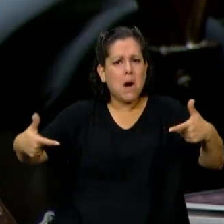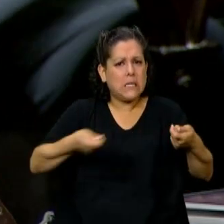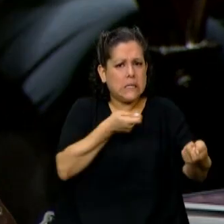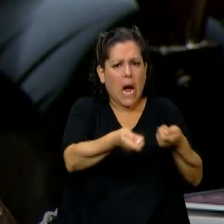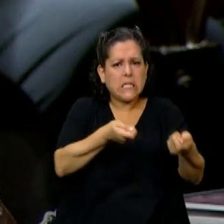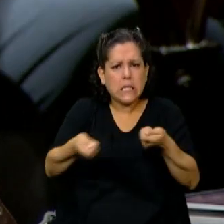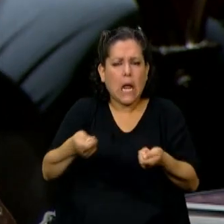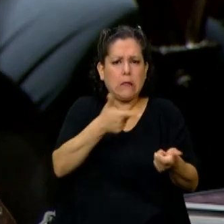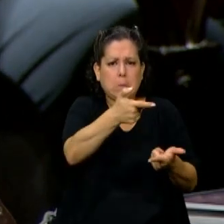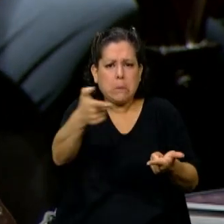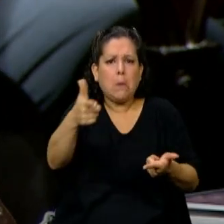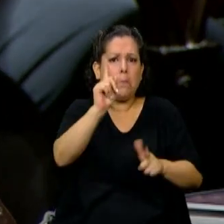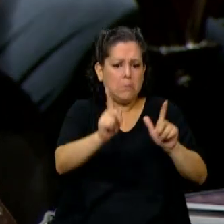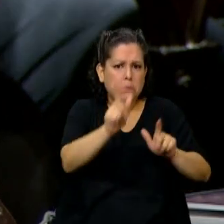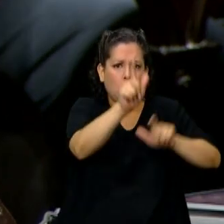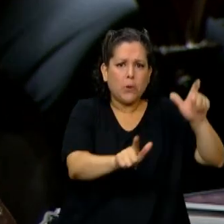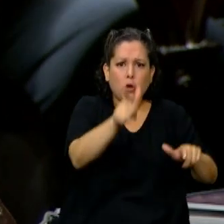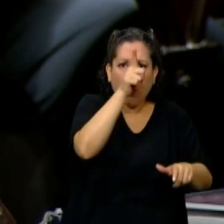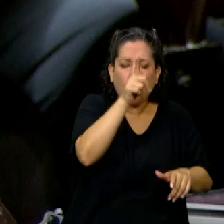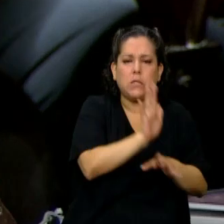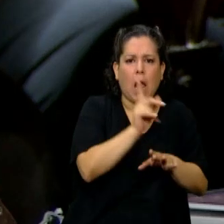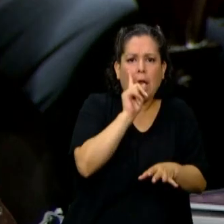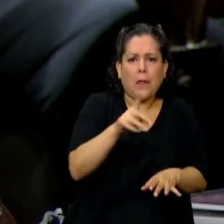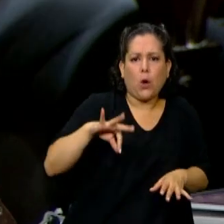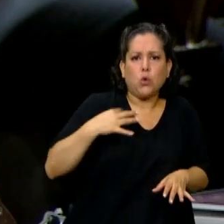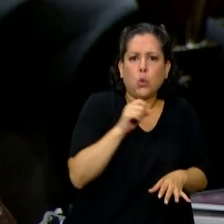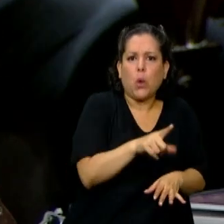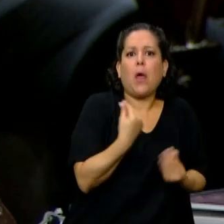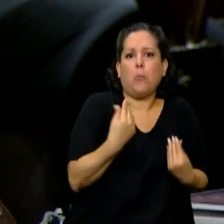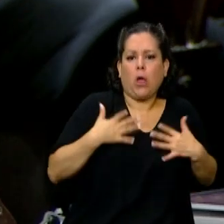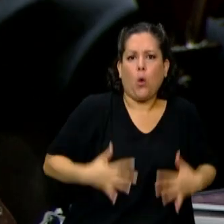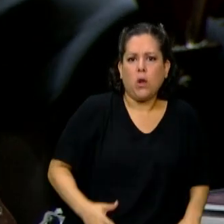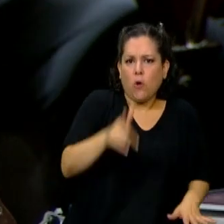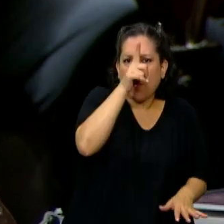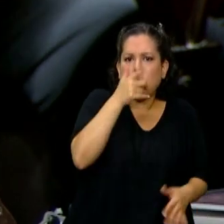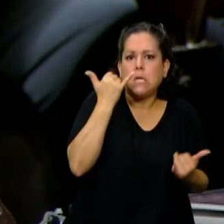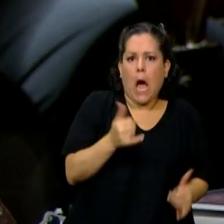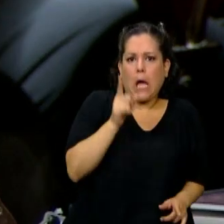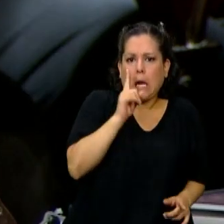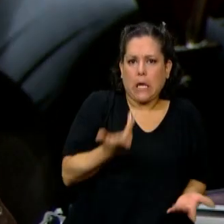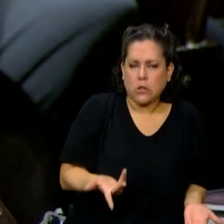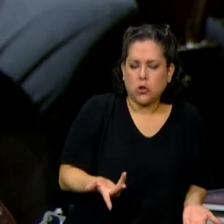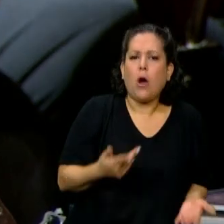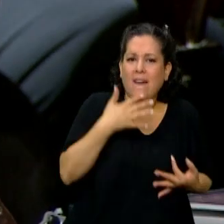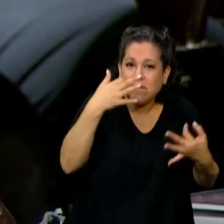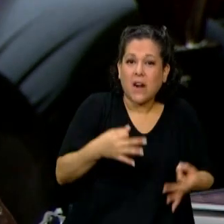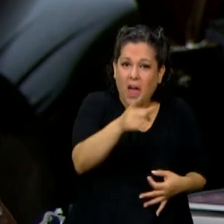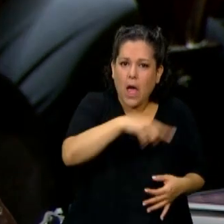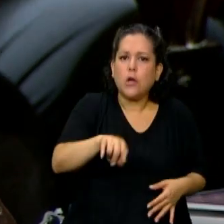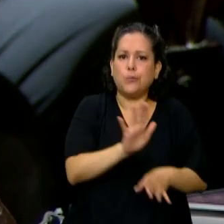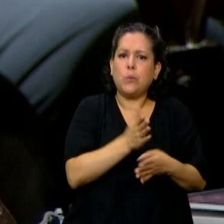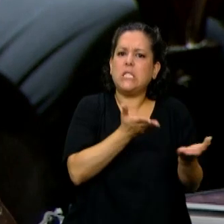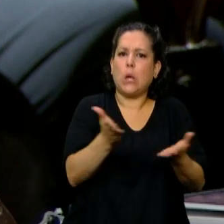arriesgan su vida por el solo hecho de usar un uniforme. Ellos son verdaderos servidores